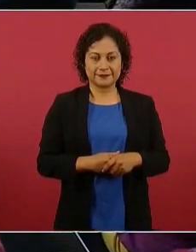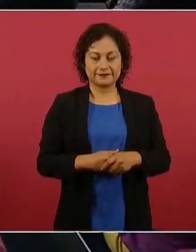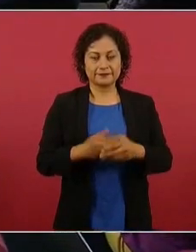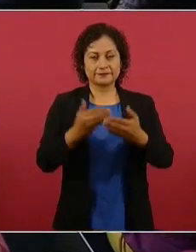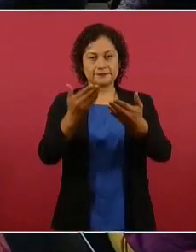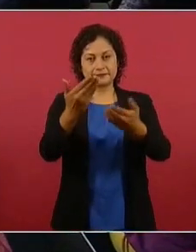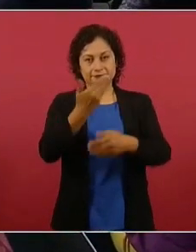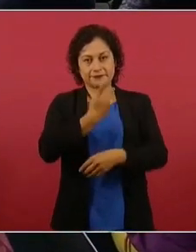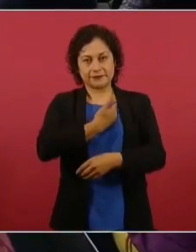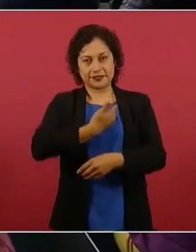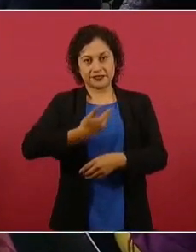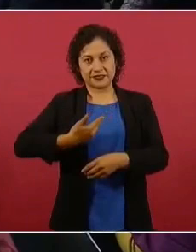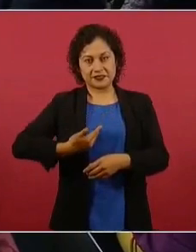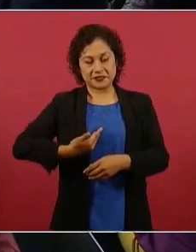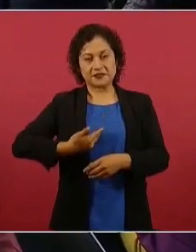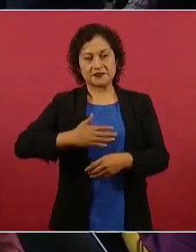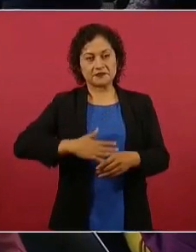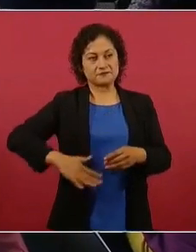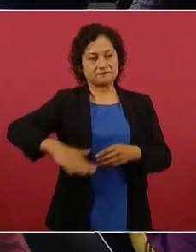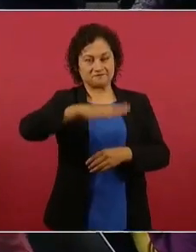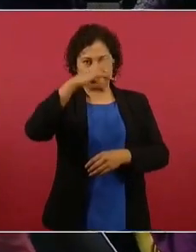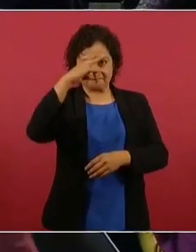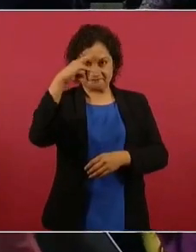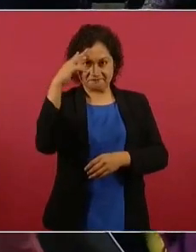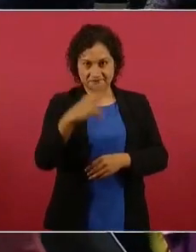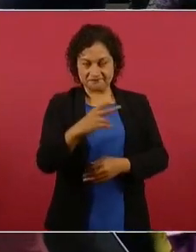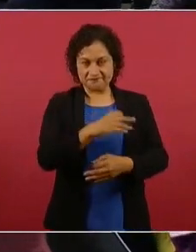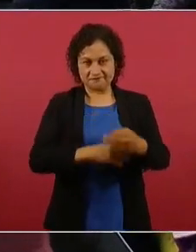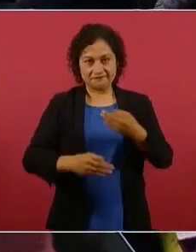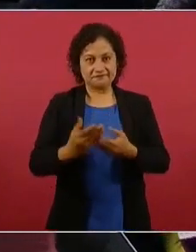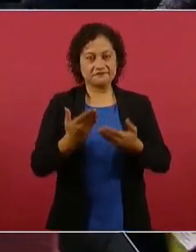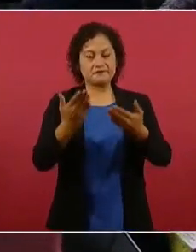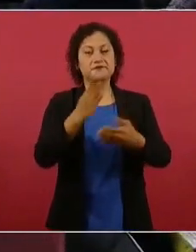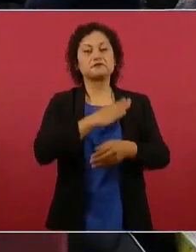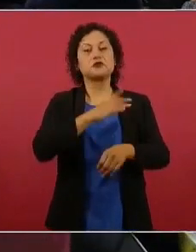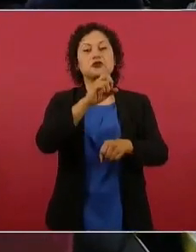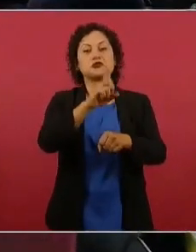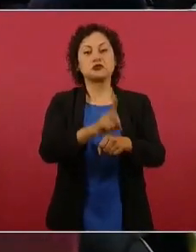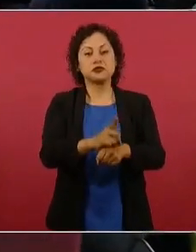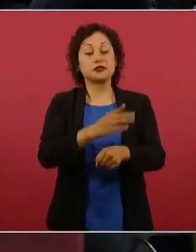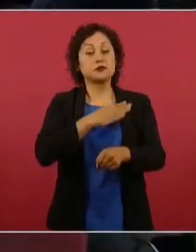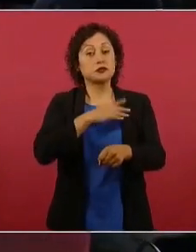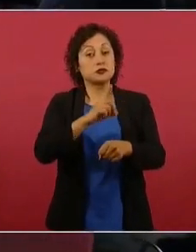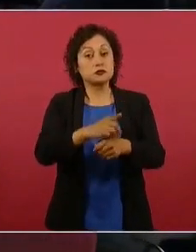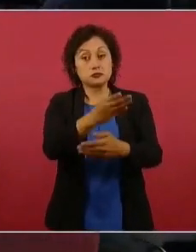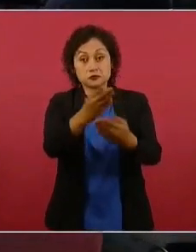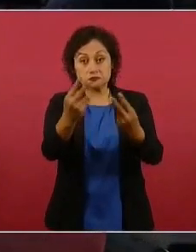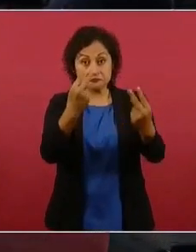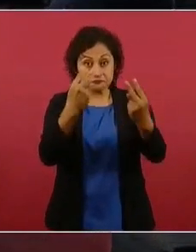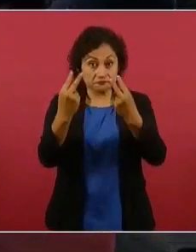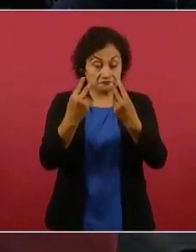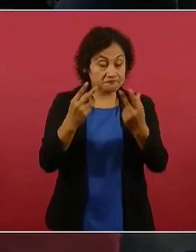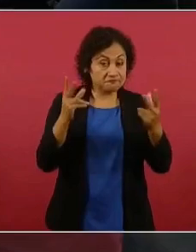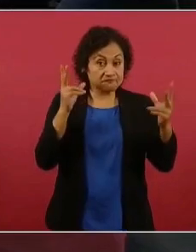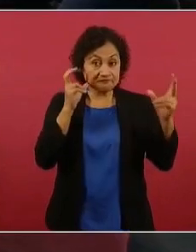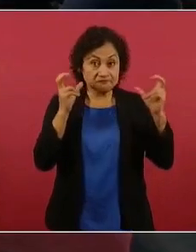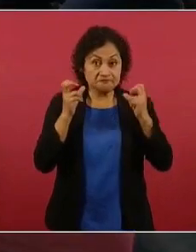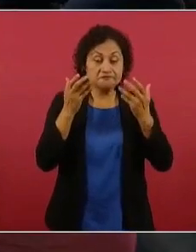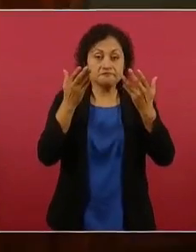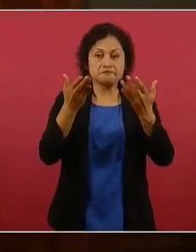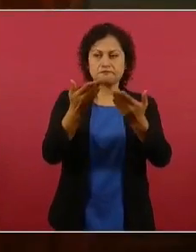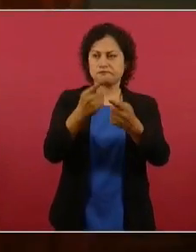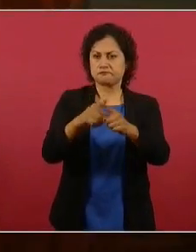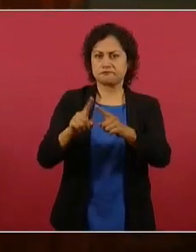Presidente de todos los mexicanos, muy buenos días, muy buenos días a quien nos venía, nos escuchan, los servidores públicos aquí presentes.